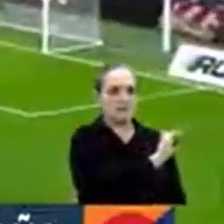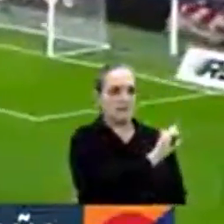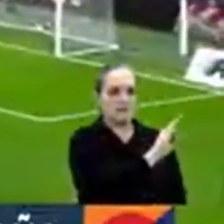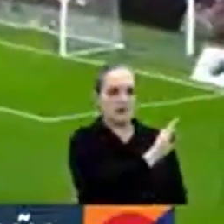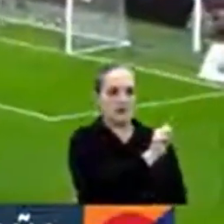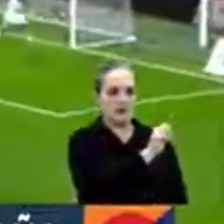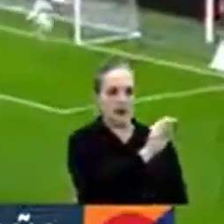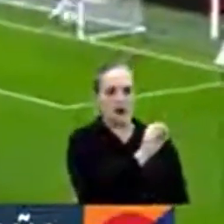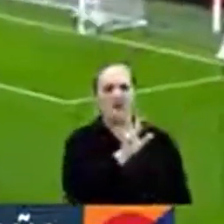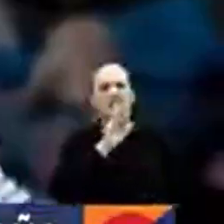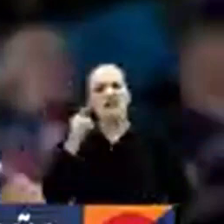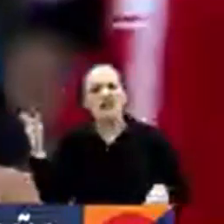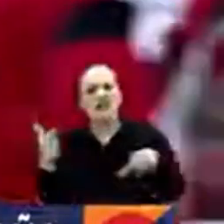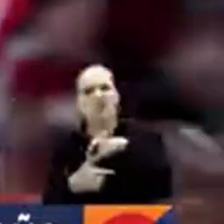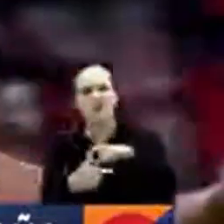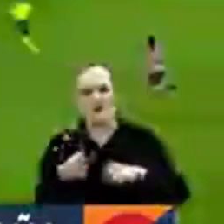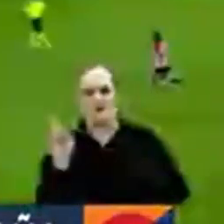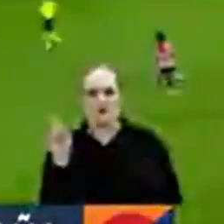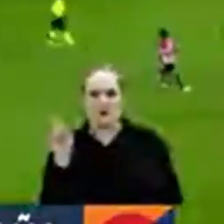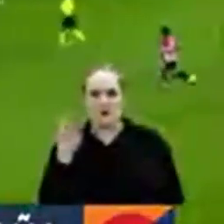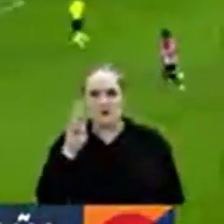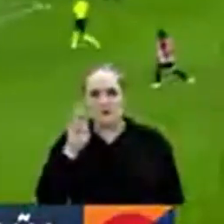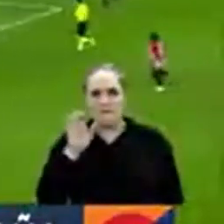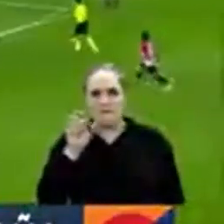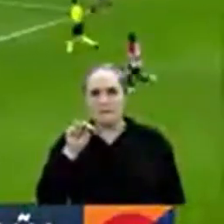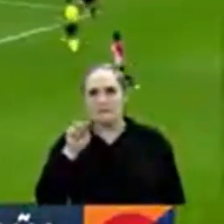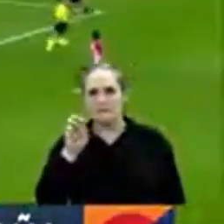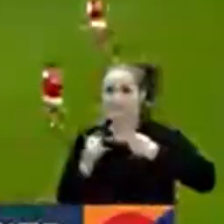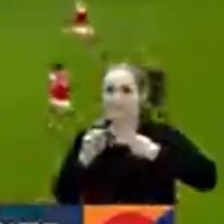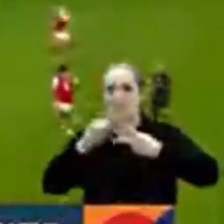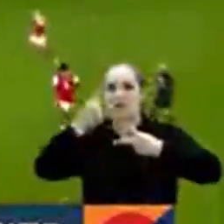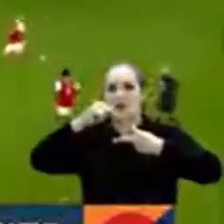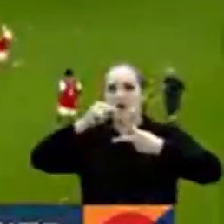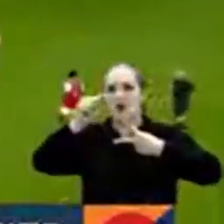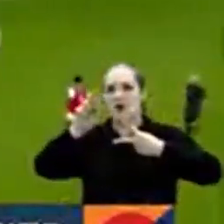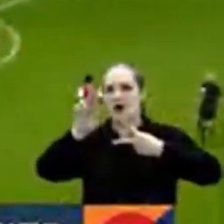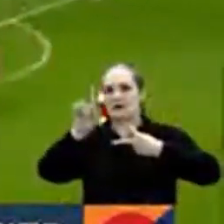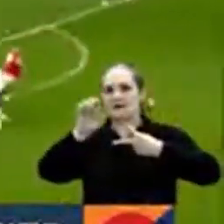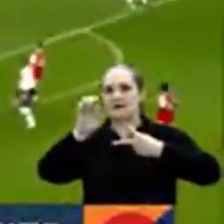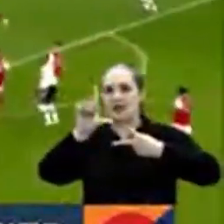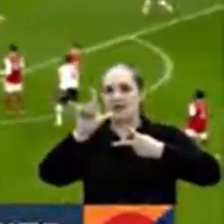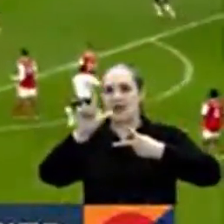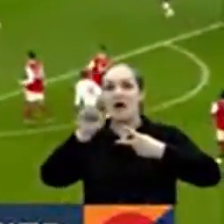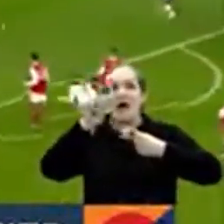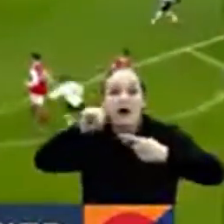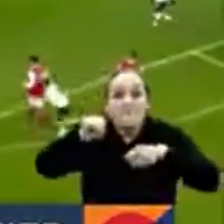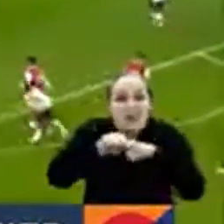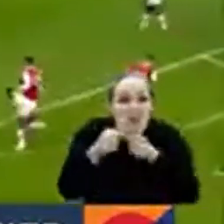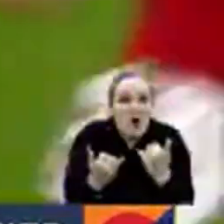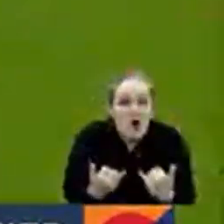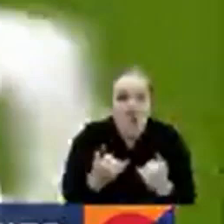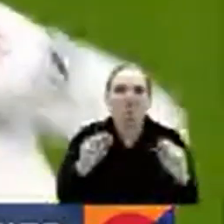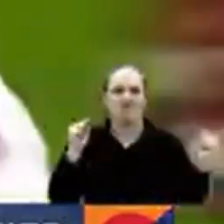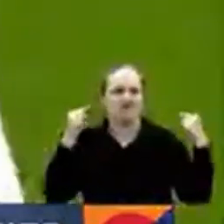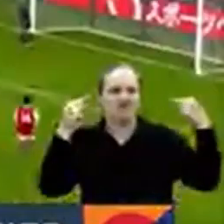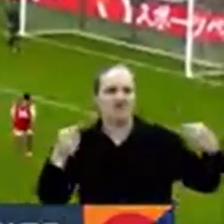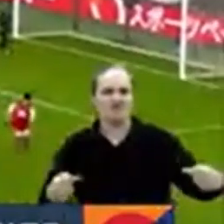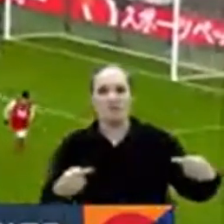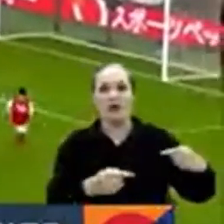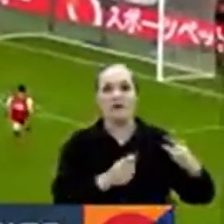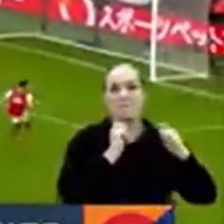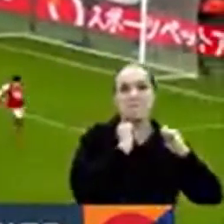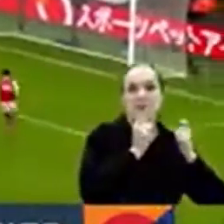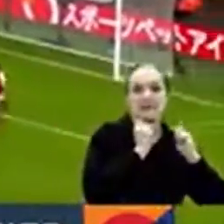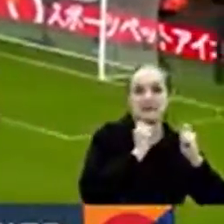Benzema a los 24 minutos marcó el primero y en tiempo de reposición, jugó el gran duelo de la jornada contra el Manchester United.